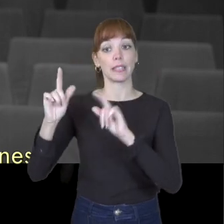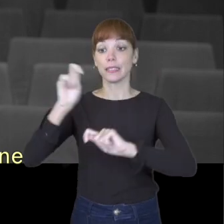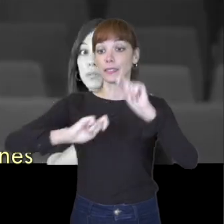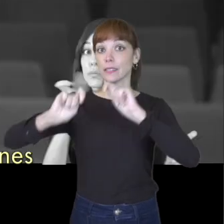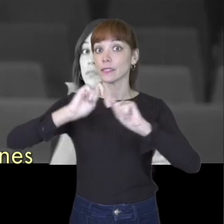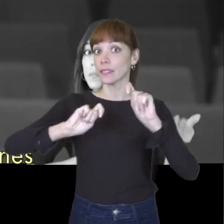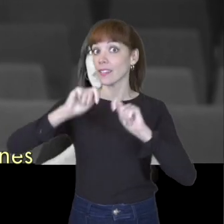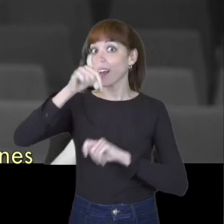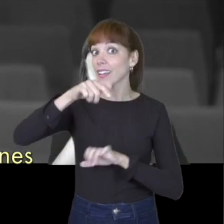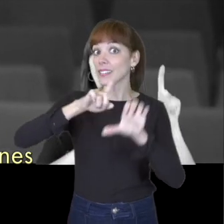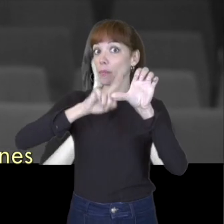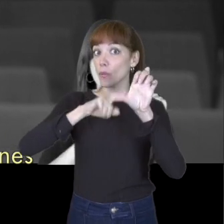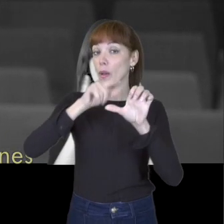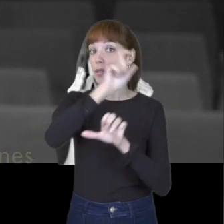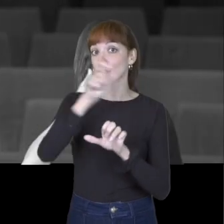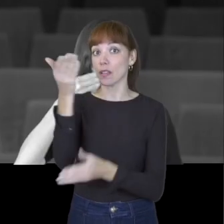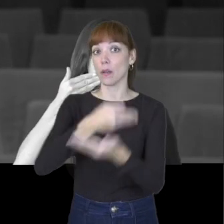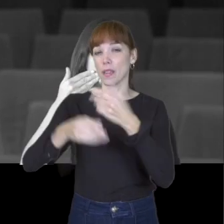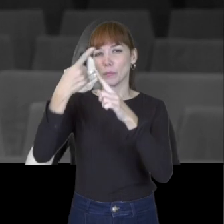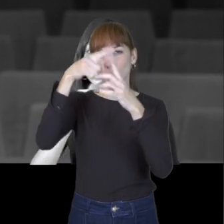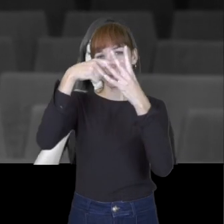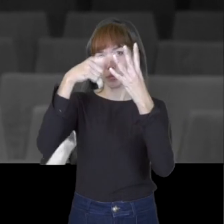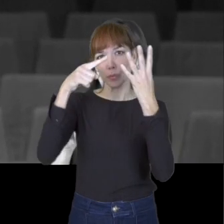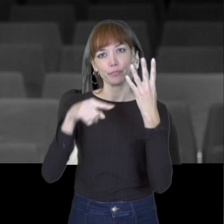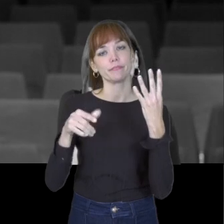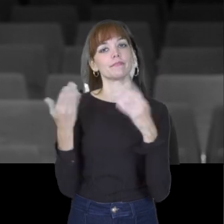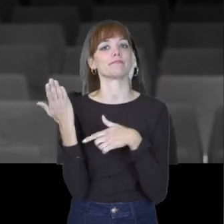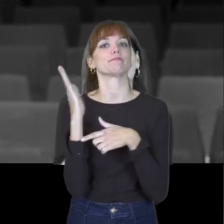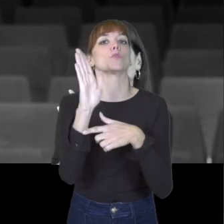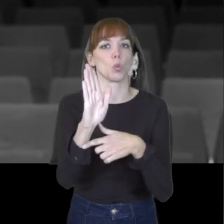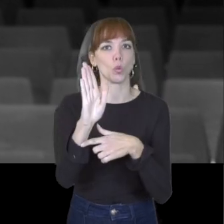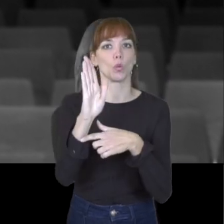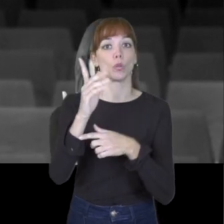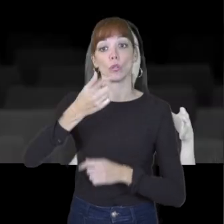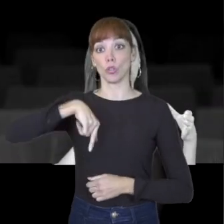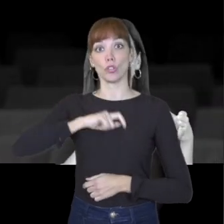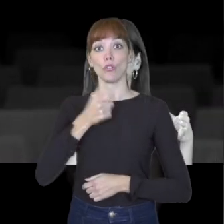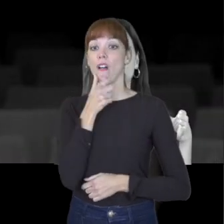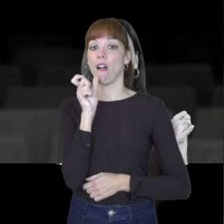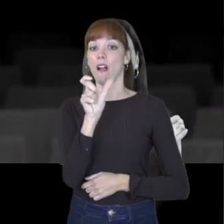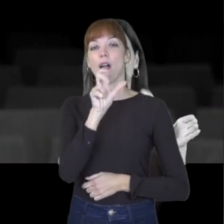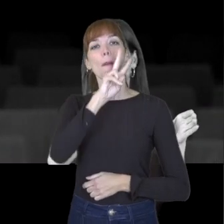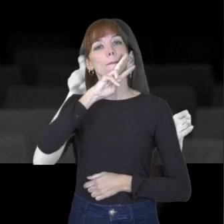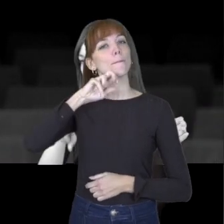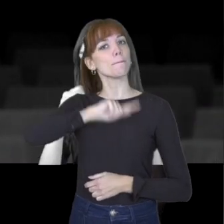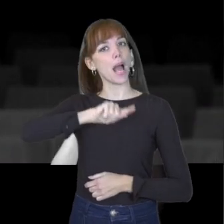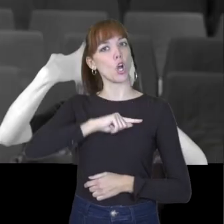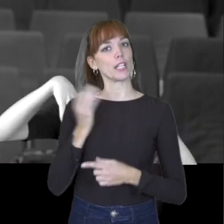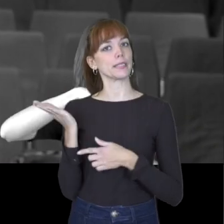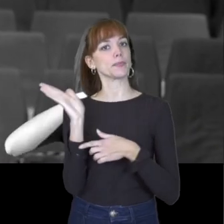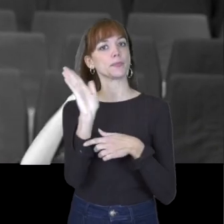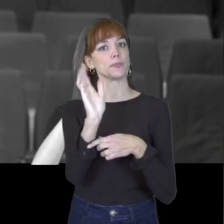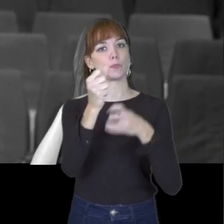asociaciones de discapacidad de Extremadura. Les dimos a elegir entre una serie de valores para que las propias